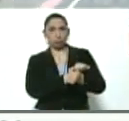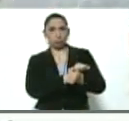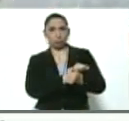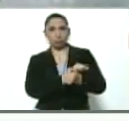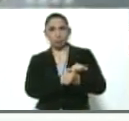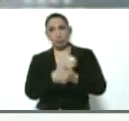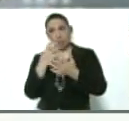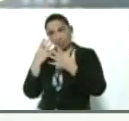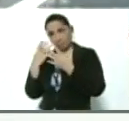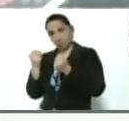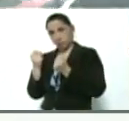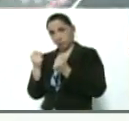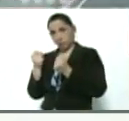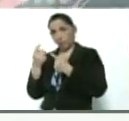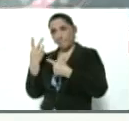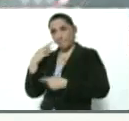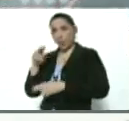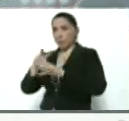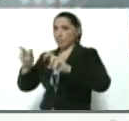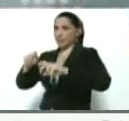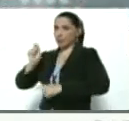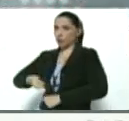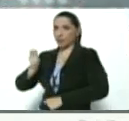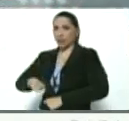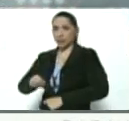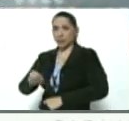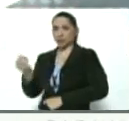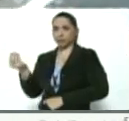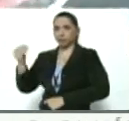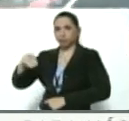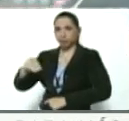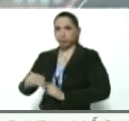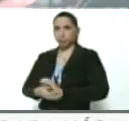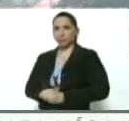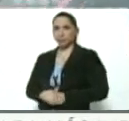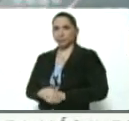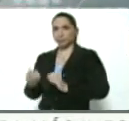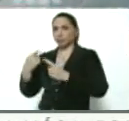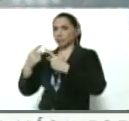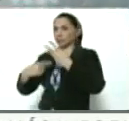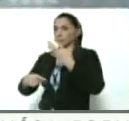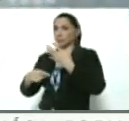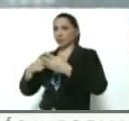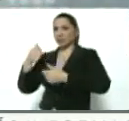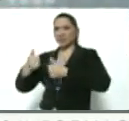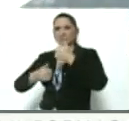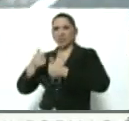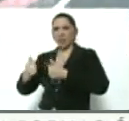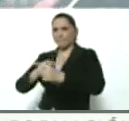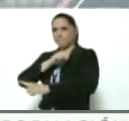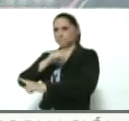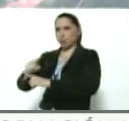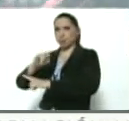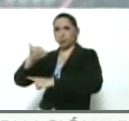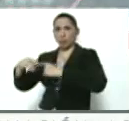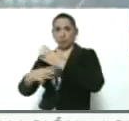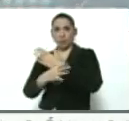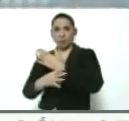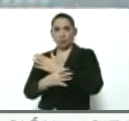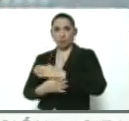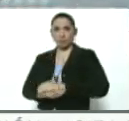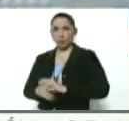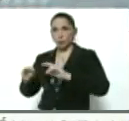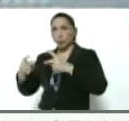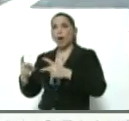Entiendo que por la investigación de la Fiscalía se agregó a los múltiples delitos por los que ha sido imputado Juan Guaidó este